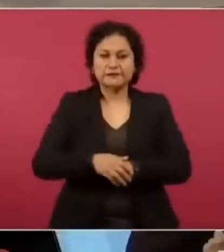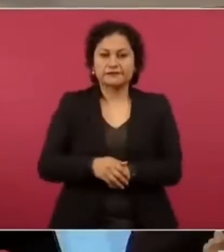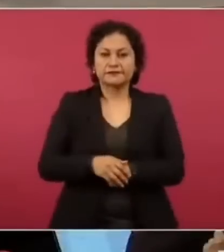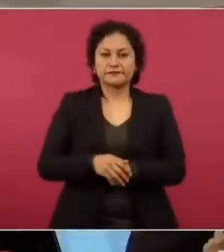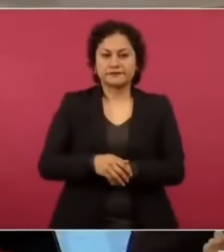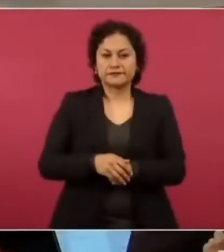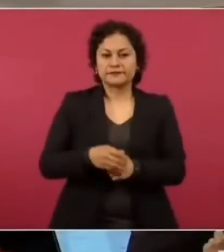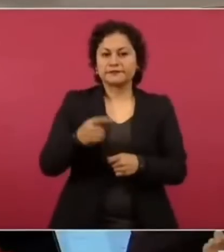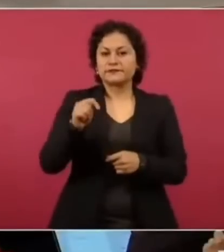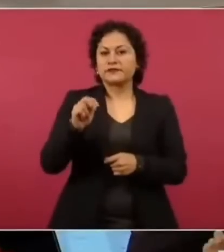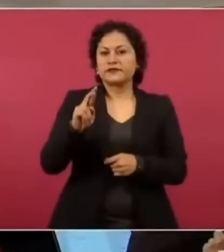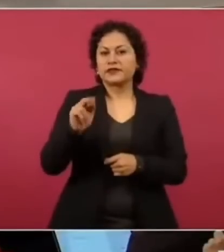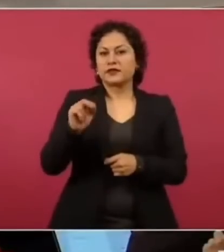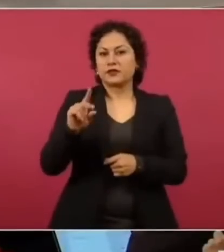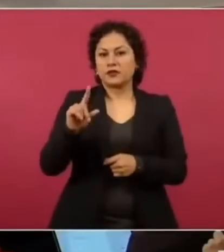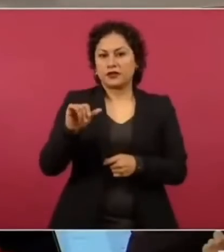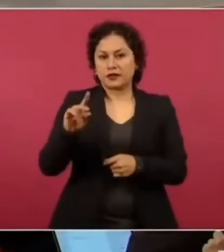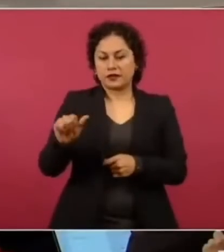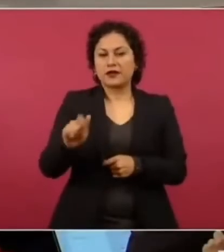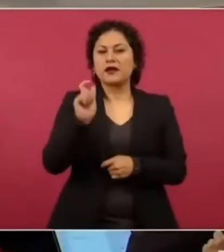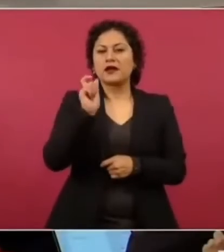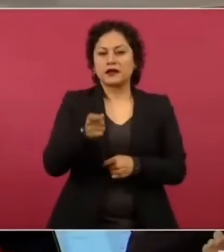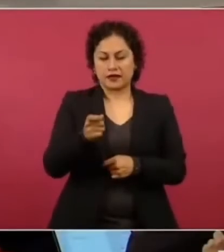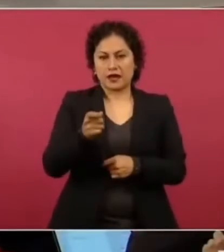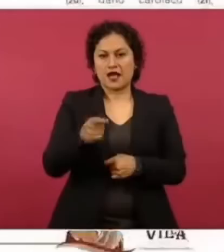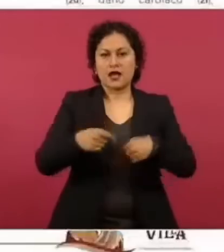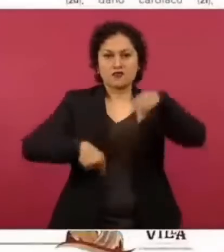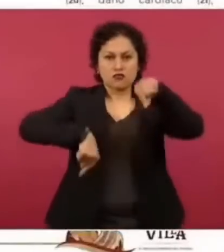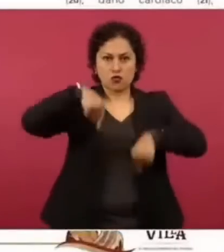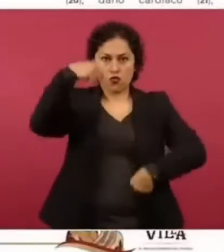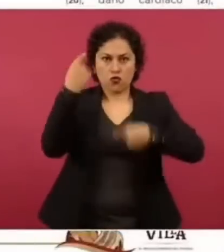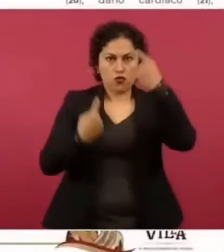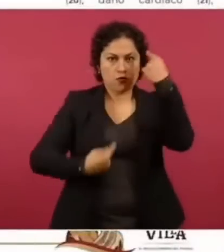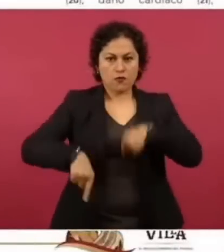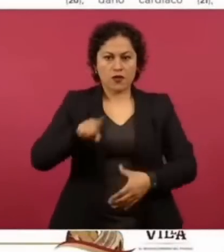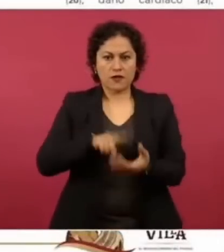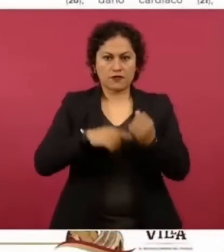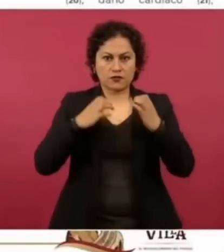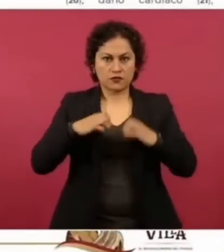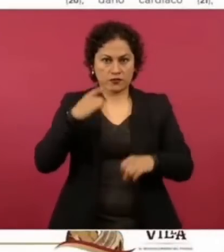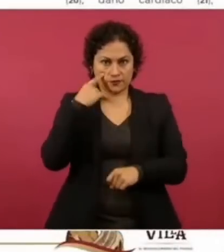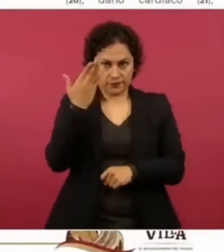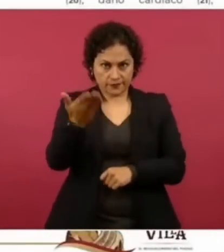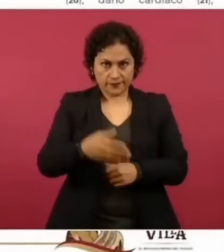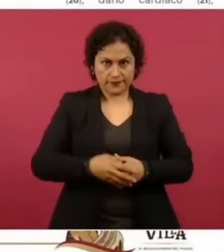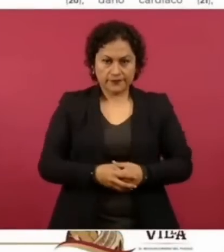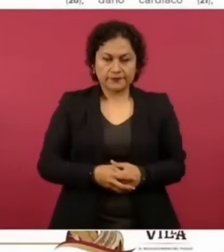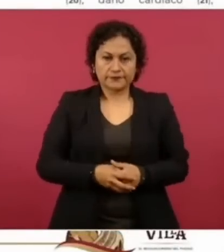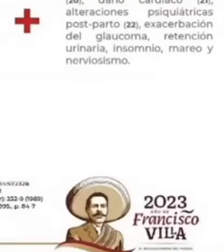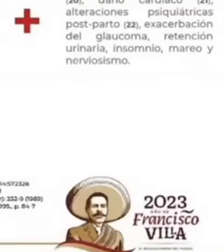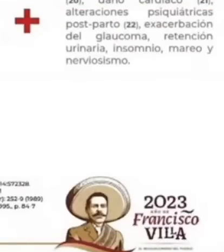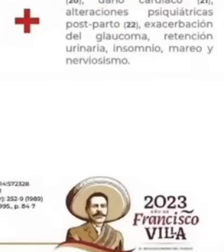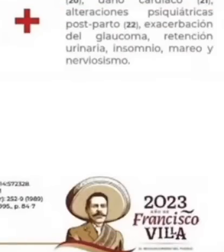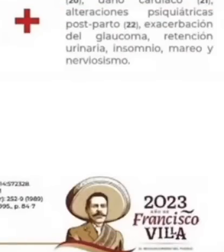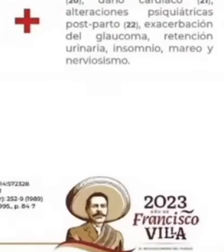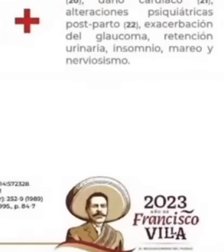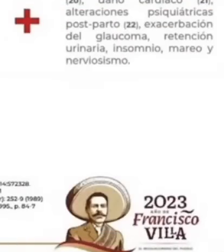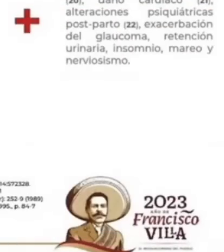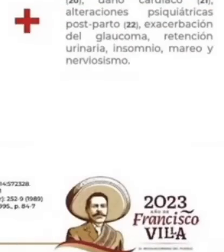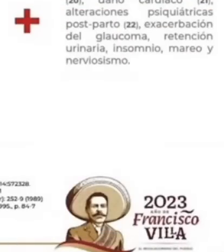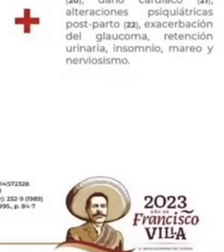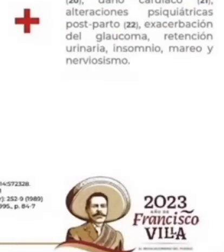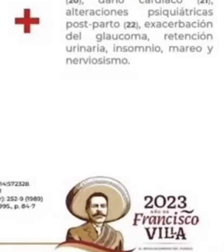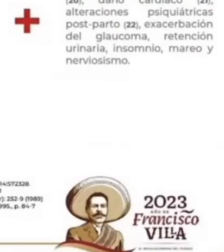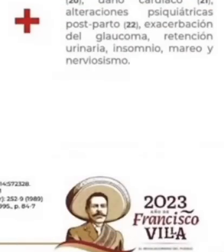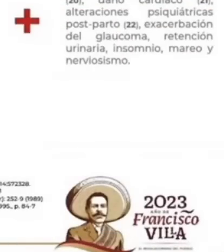Trillodotironina es una hormona natural en el humano y cuando se utiliza en personas que no la necesitan, puede